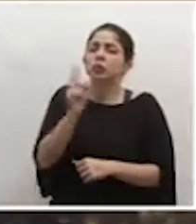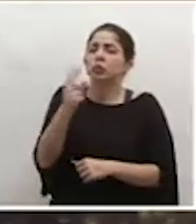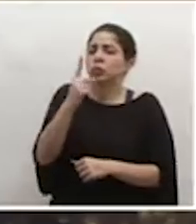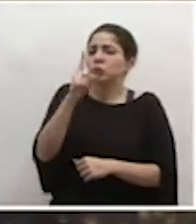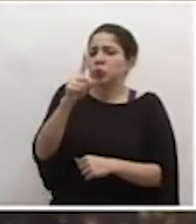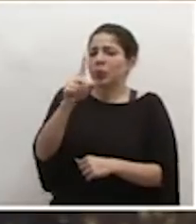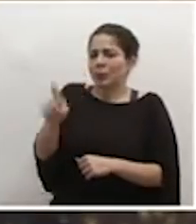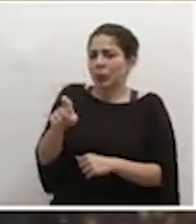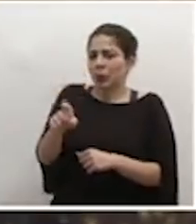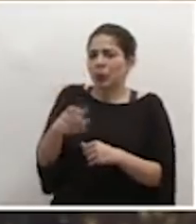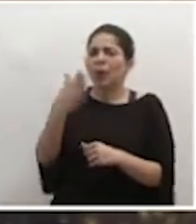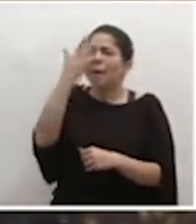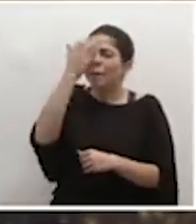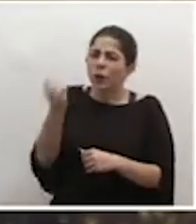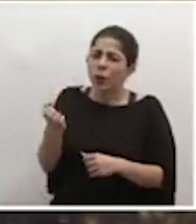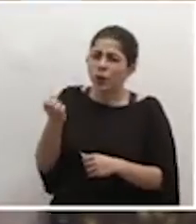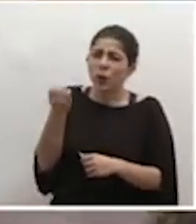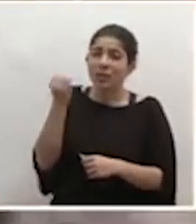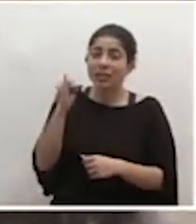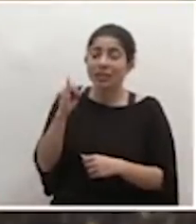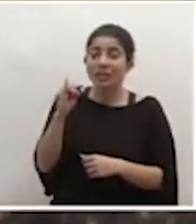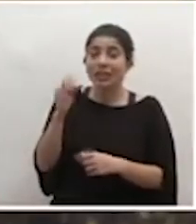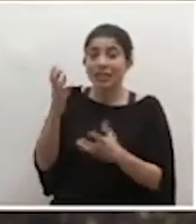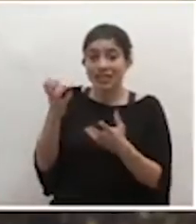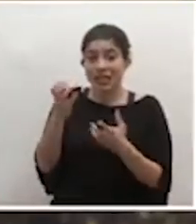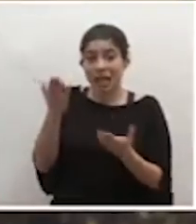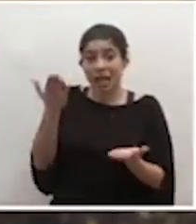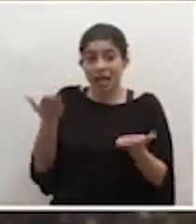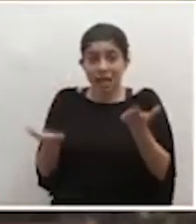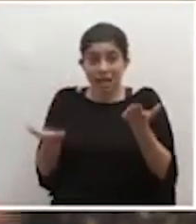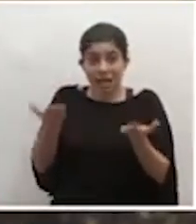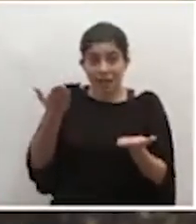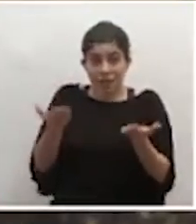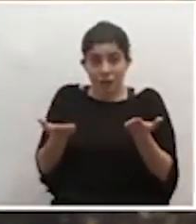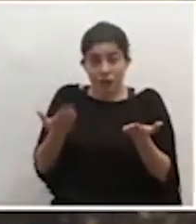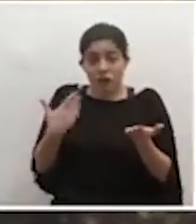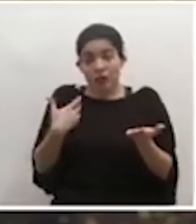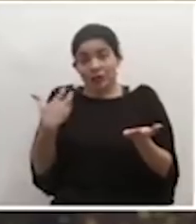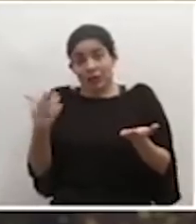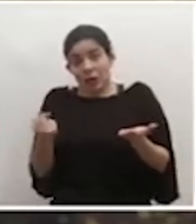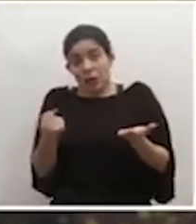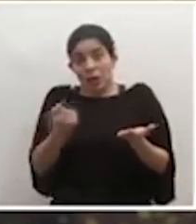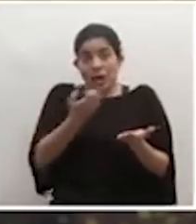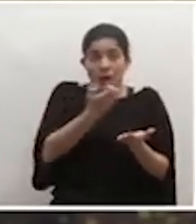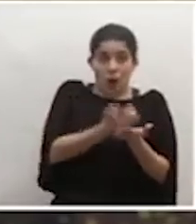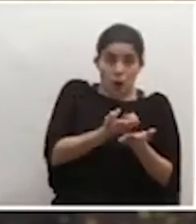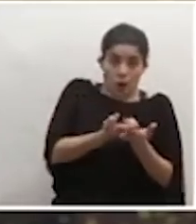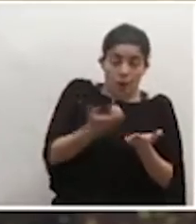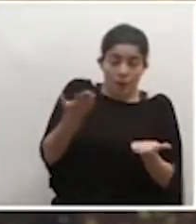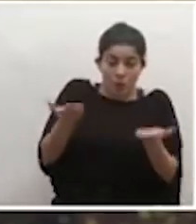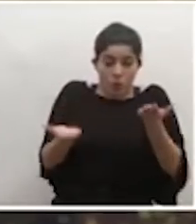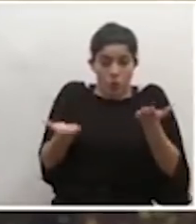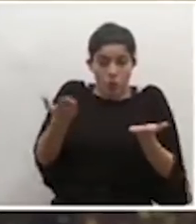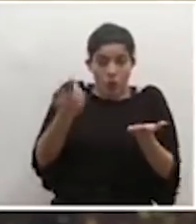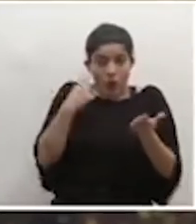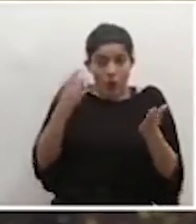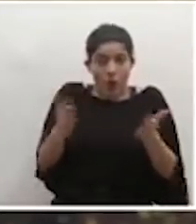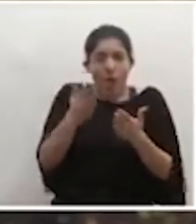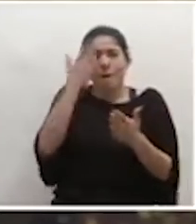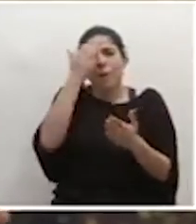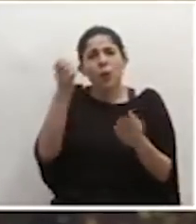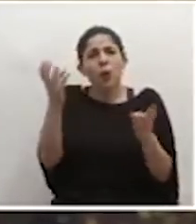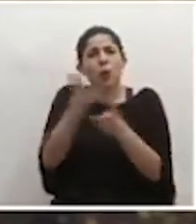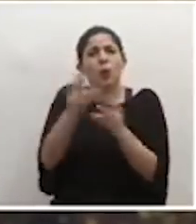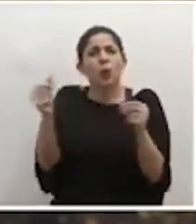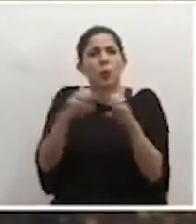una pregunta, porque si se procura buscar un balance entre lo sanitario y lo económico y darle un empuje, ¿por qué desapareció